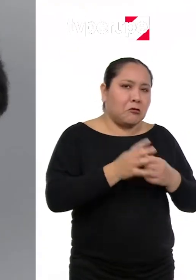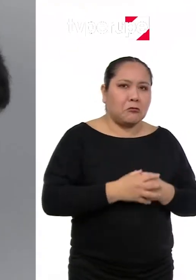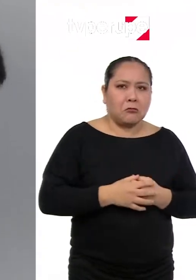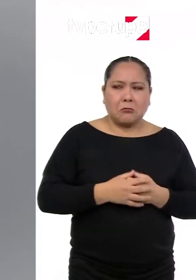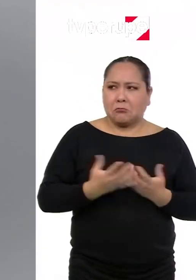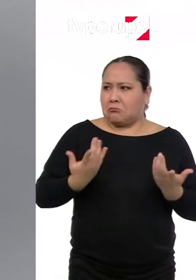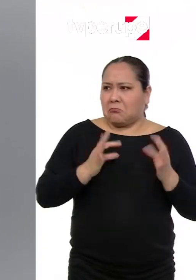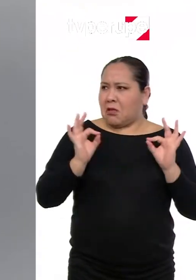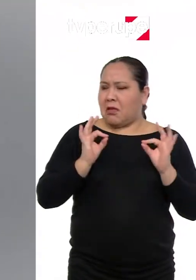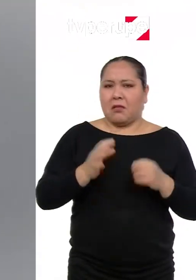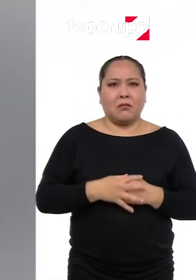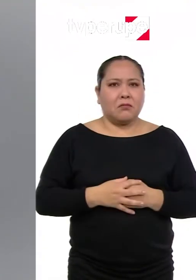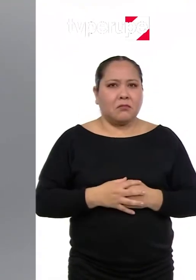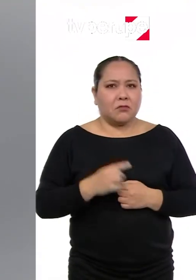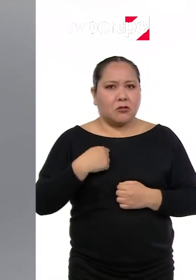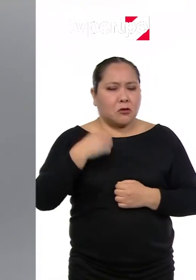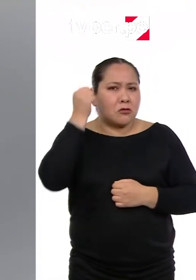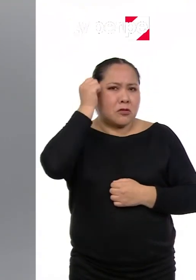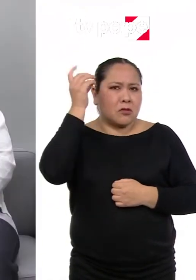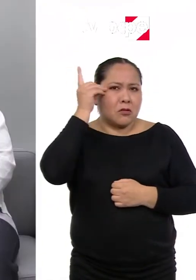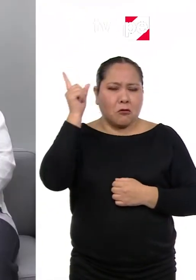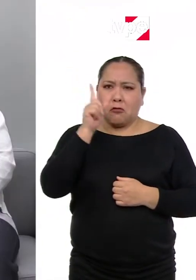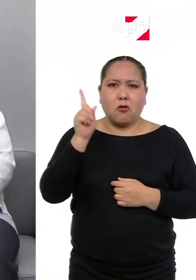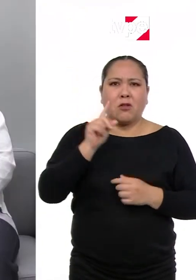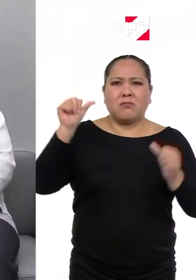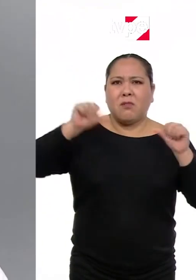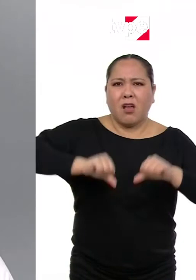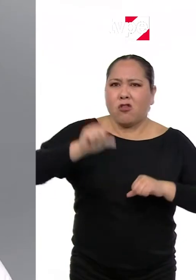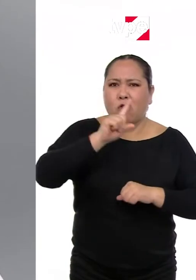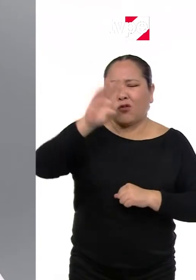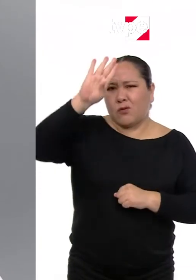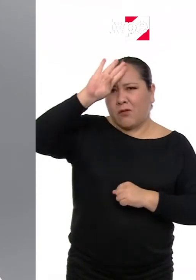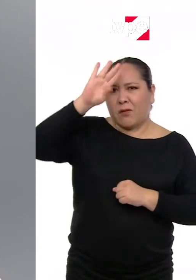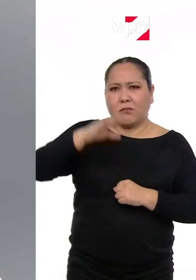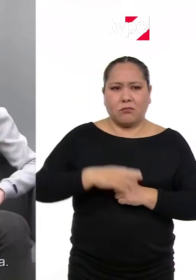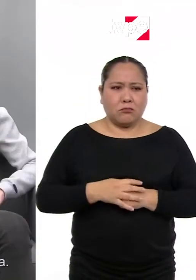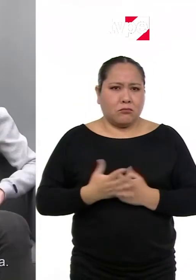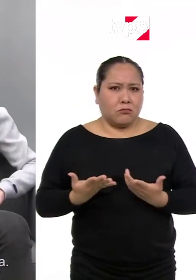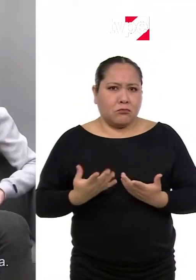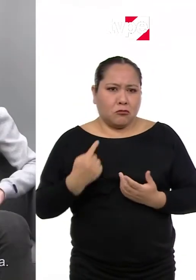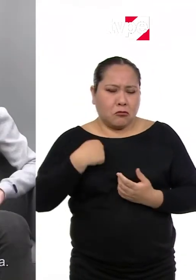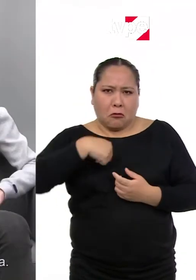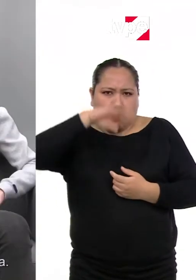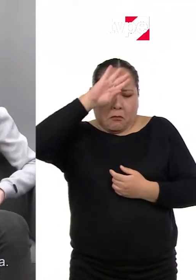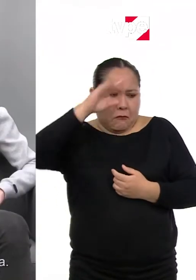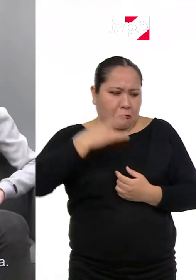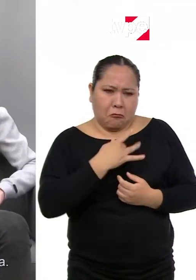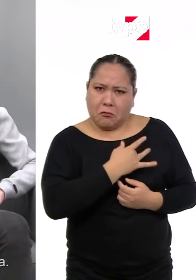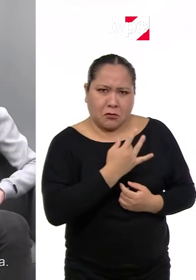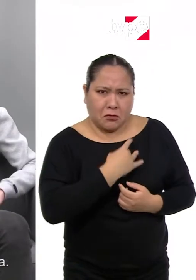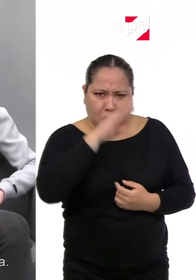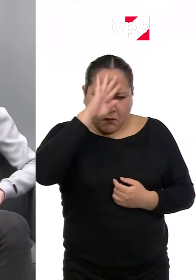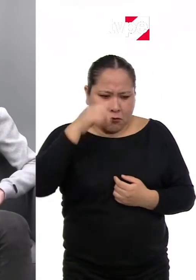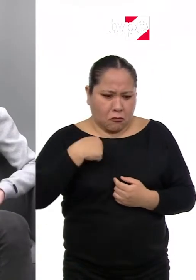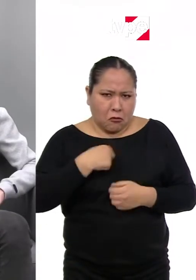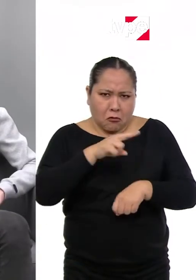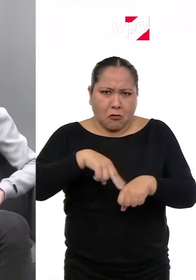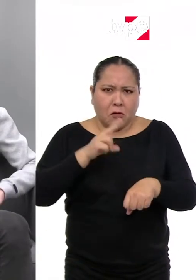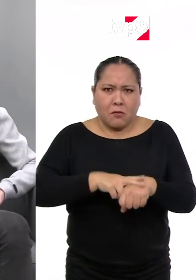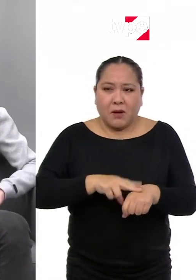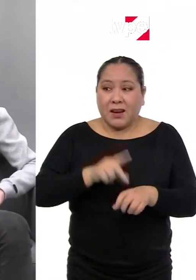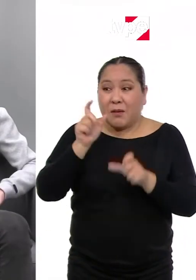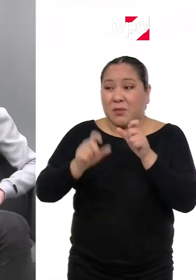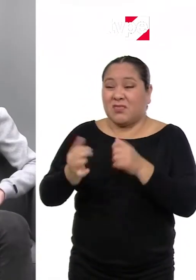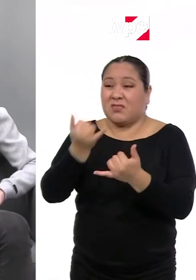Pues nada. Tener síndrome de Down no es malo, no es una enfermedad. Yo no me siento nada enfermo, nada, nada. Te sientes